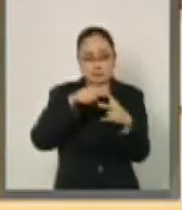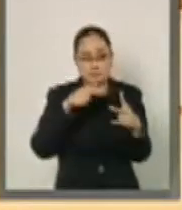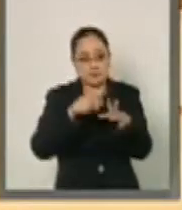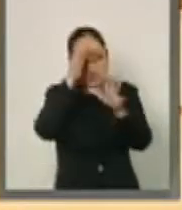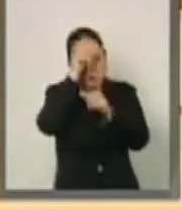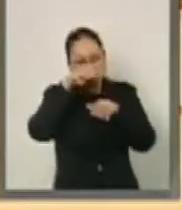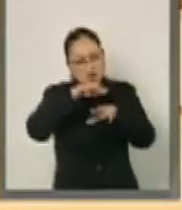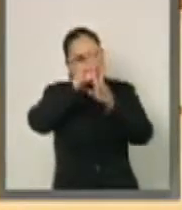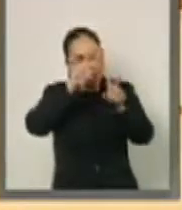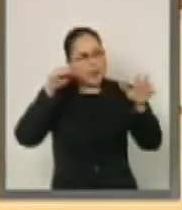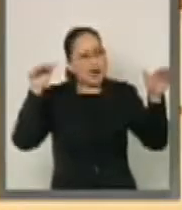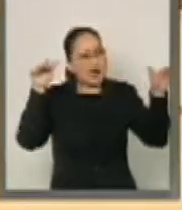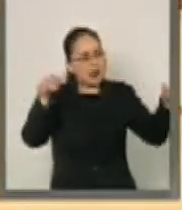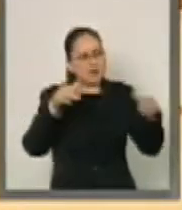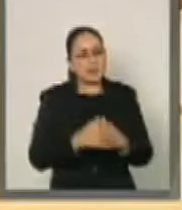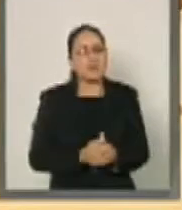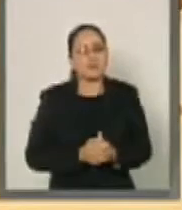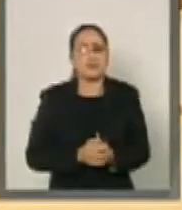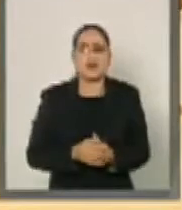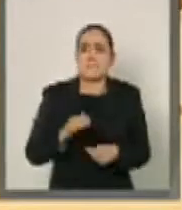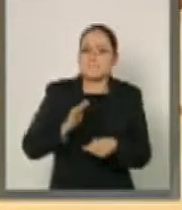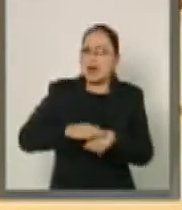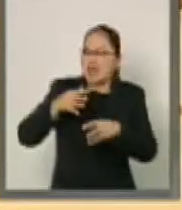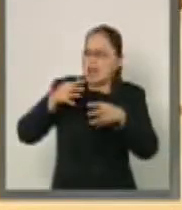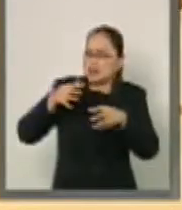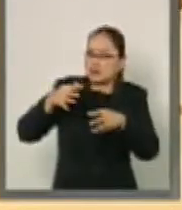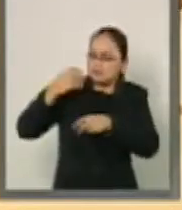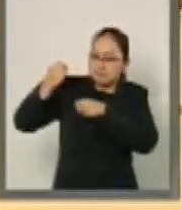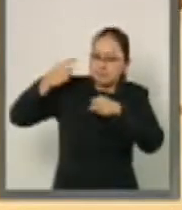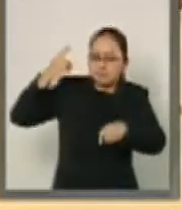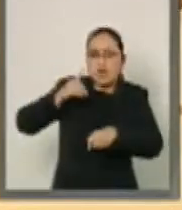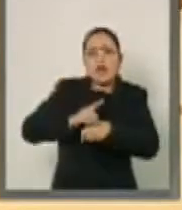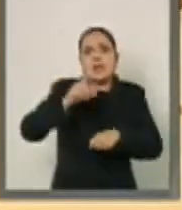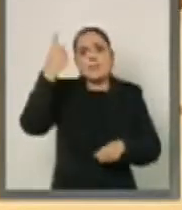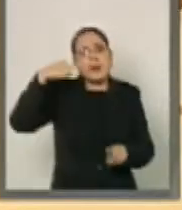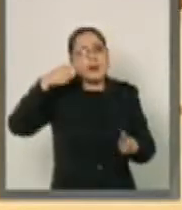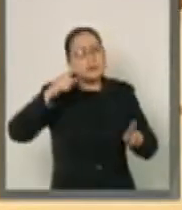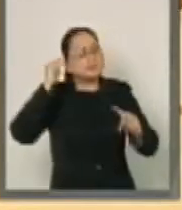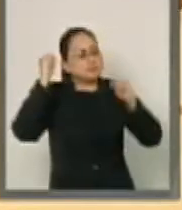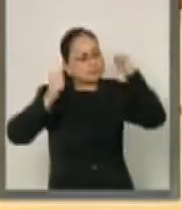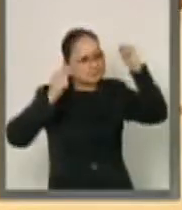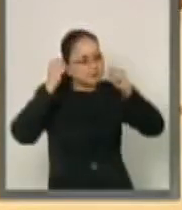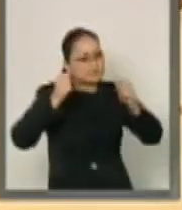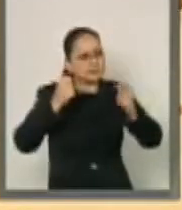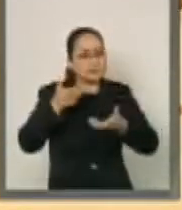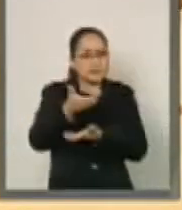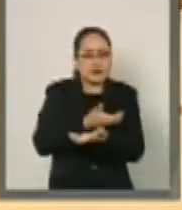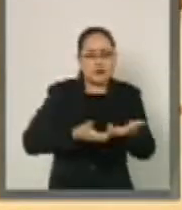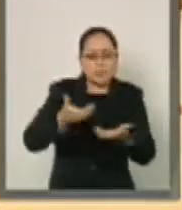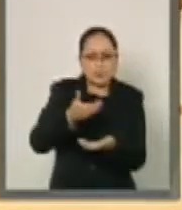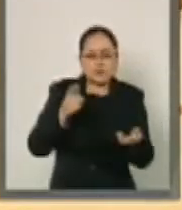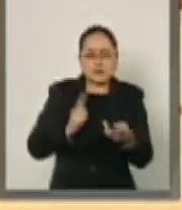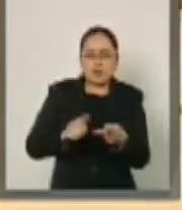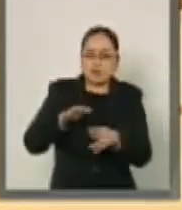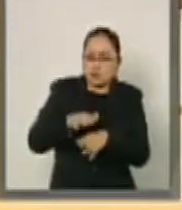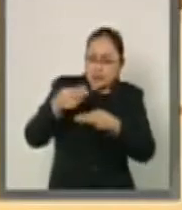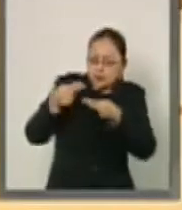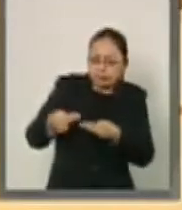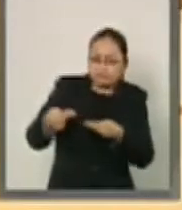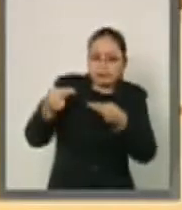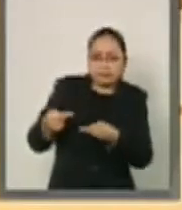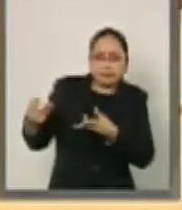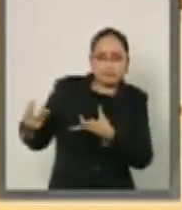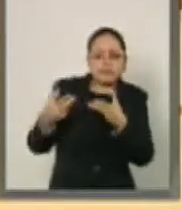El objetivo es ampliar las oportunidades turísticas, comerciales y de negocios